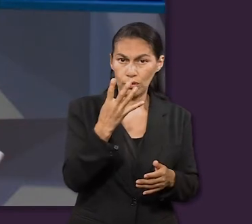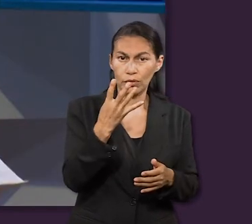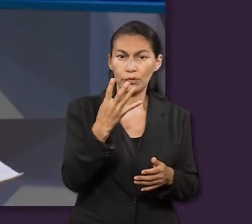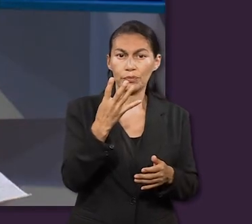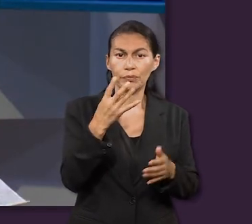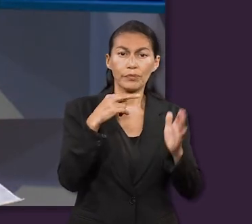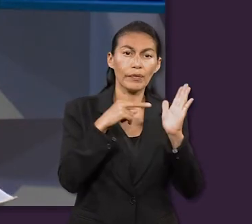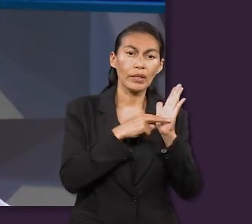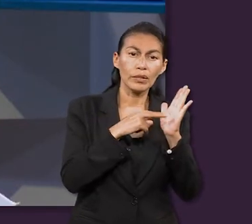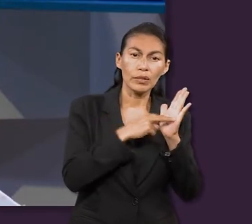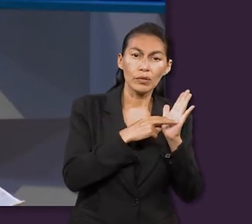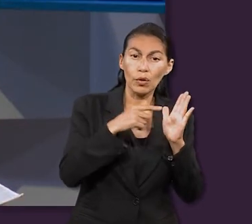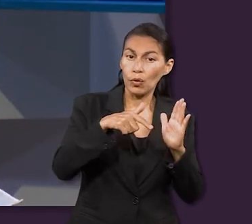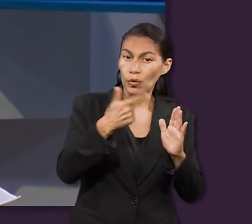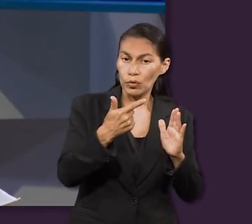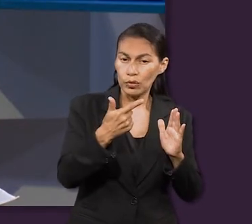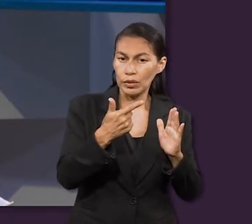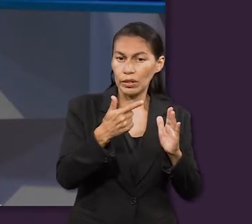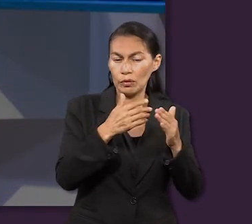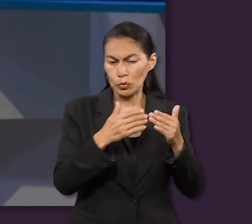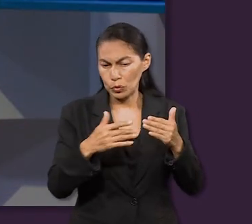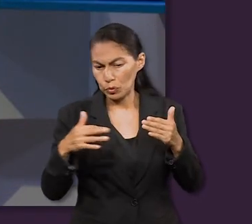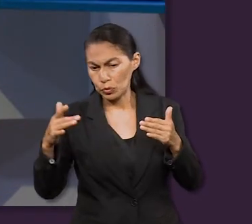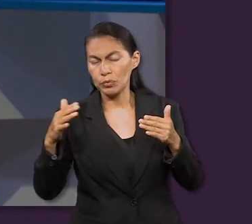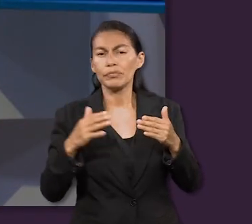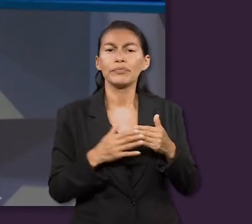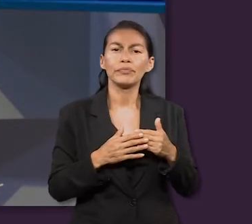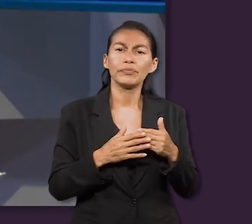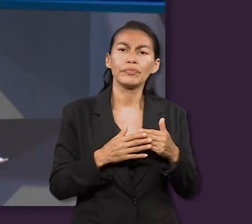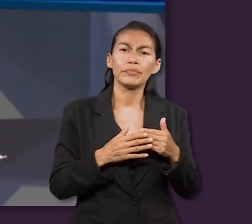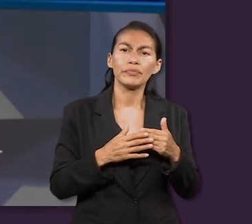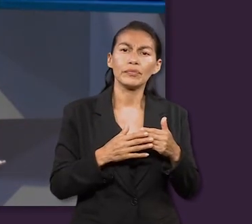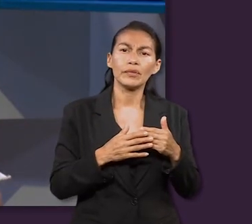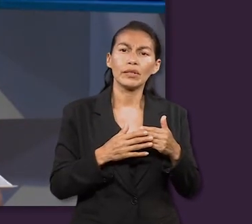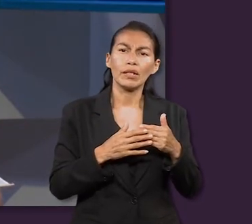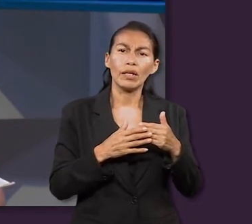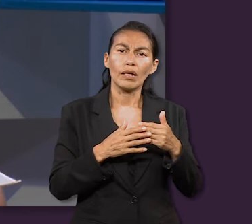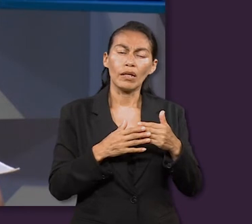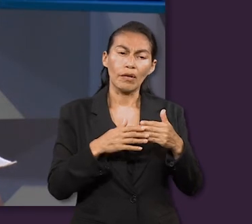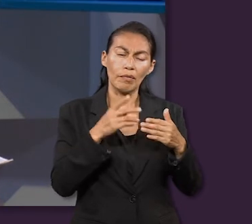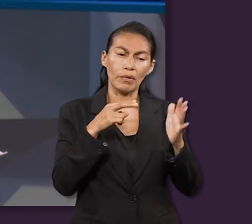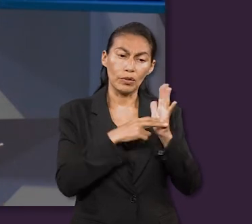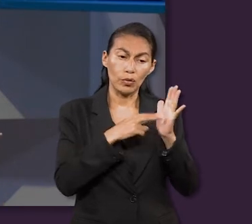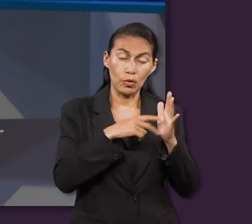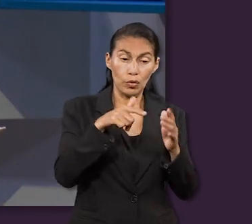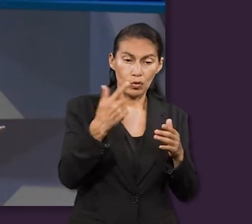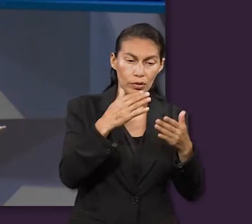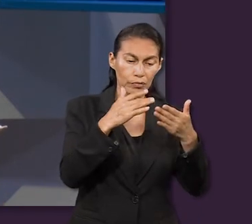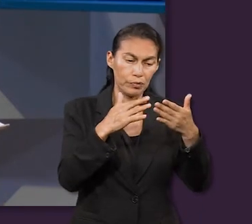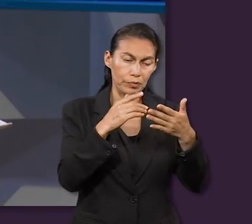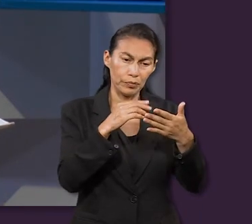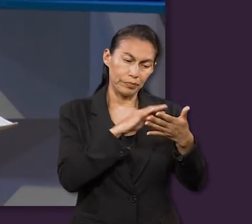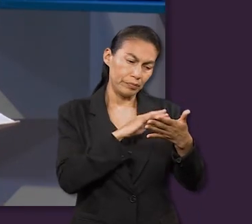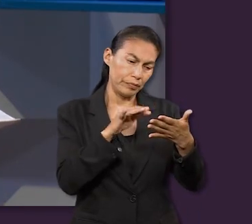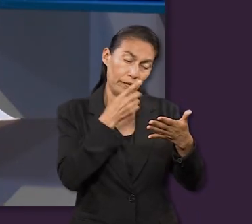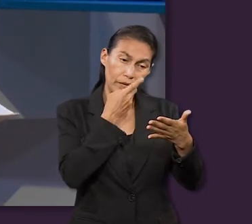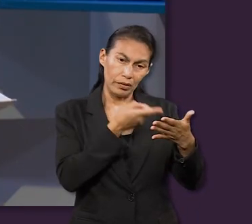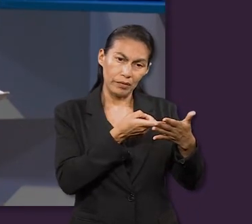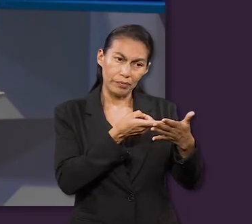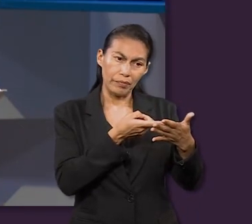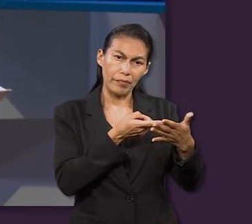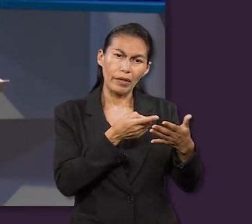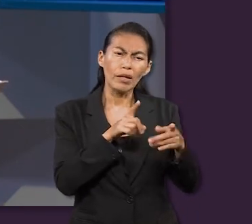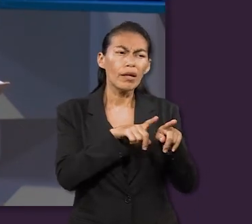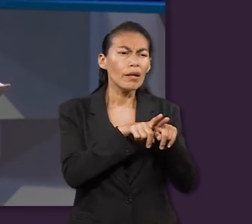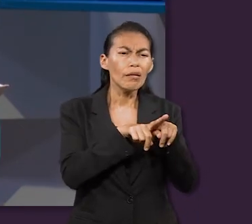el capítulo 4. A partir del versículo 12, vamos a leer. Yo les voy a leer el versículo 12 y dice de la siguiente manera.